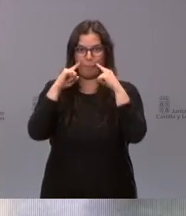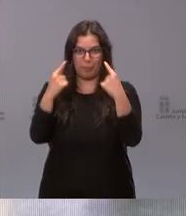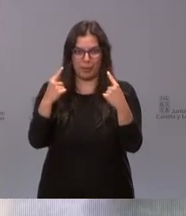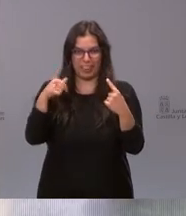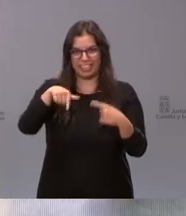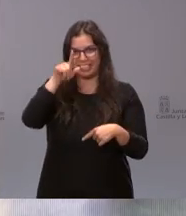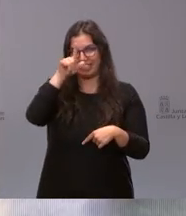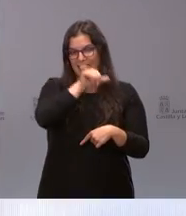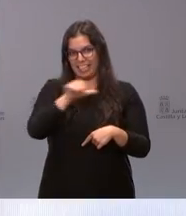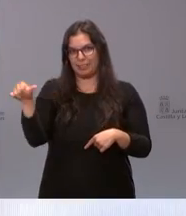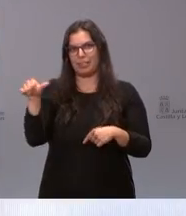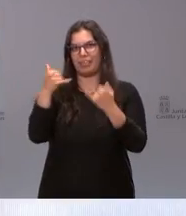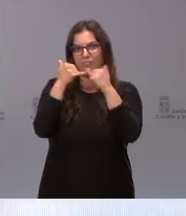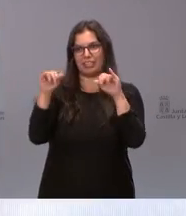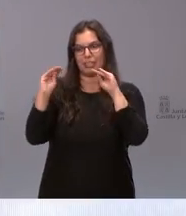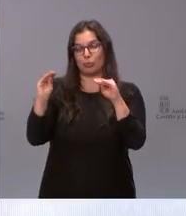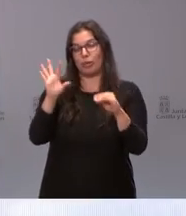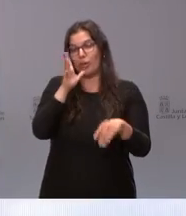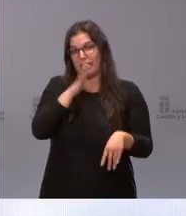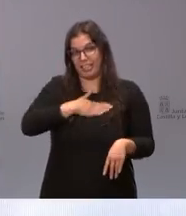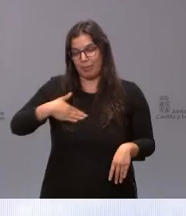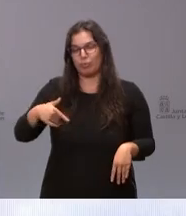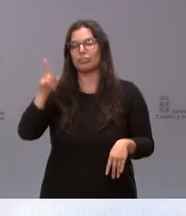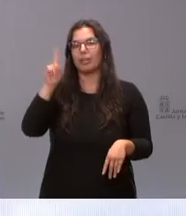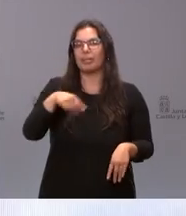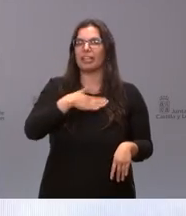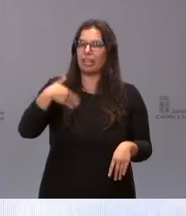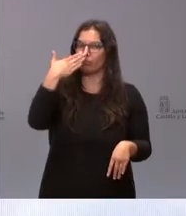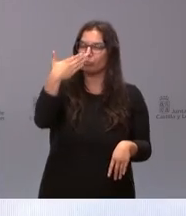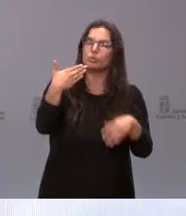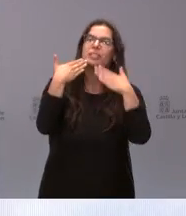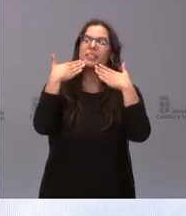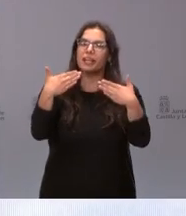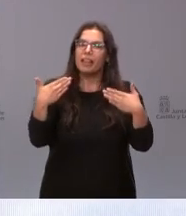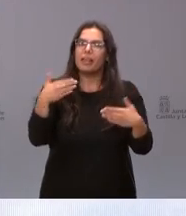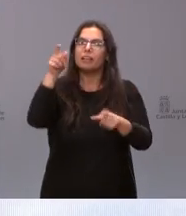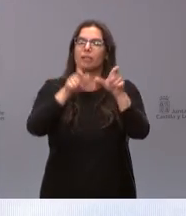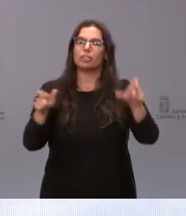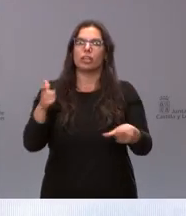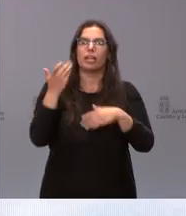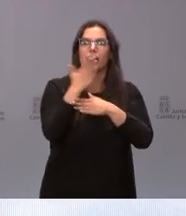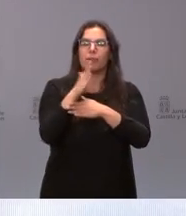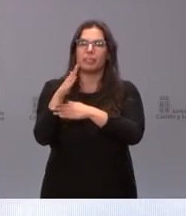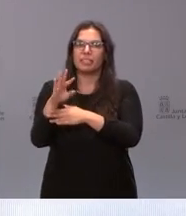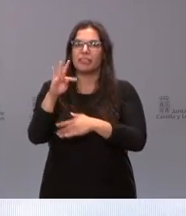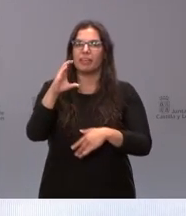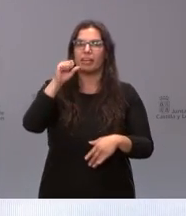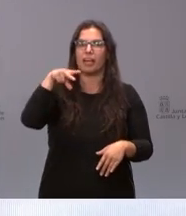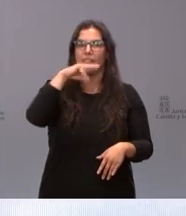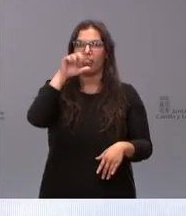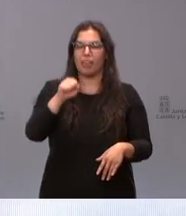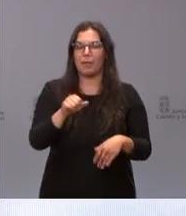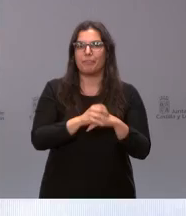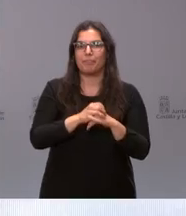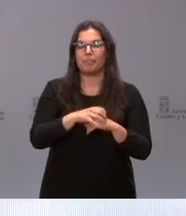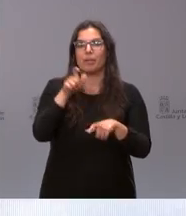tenemos ahora quiero agradecer de verdad también a los representantes y al personal de eficanza a